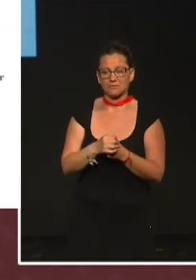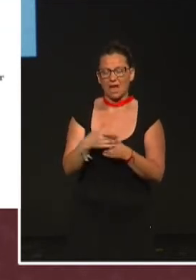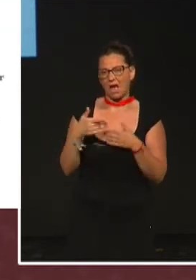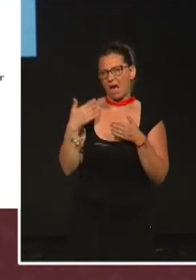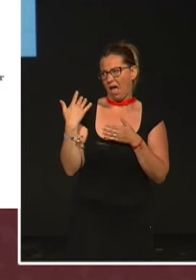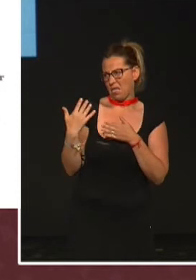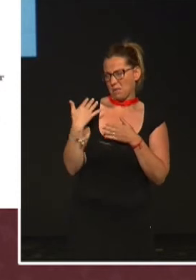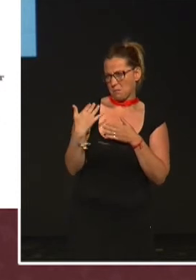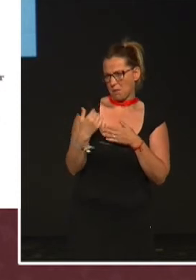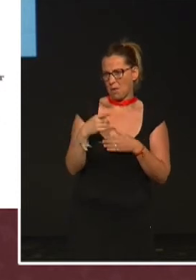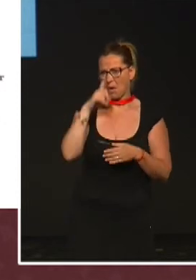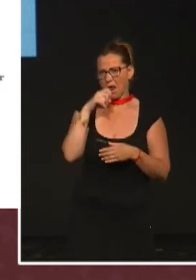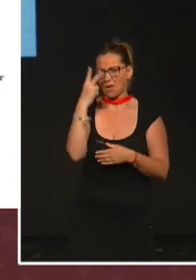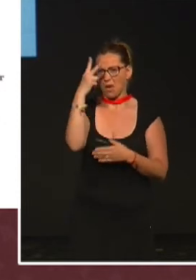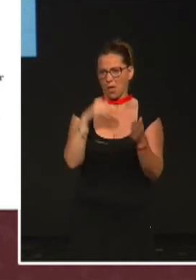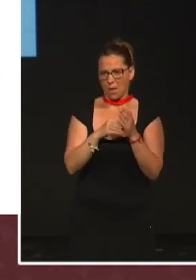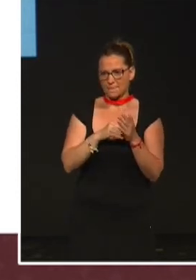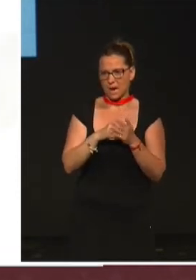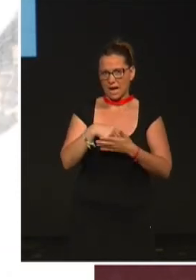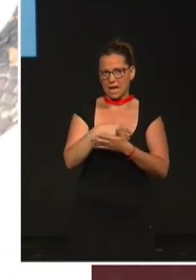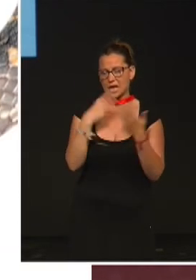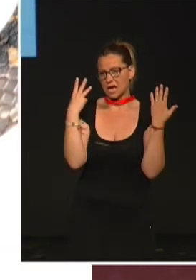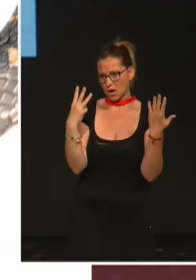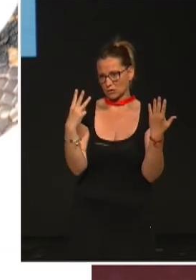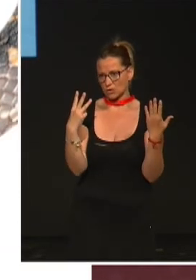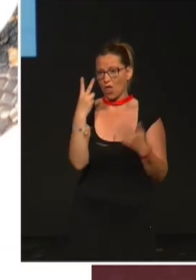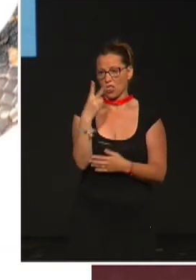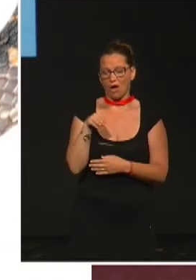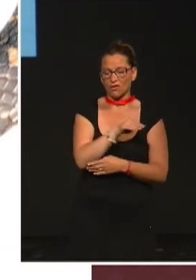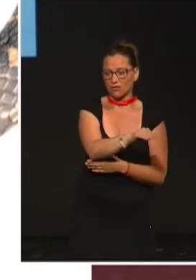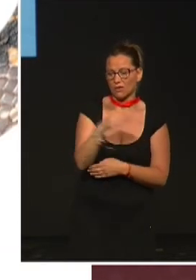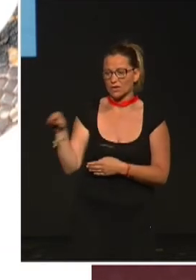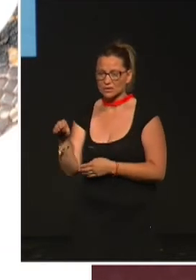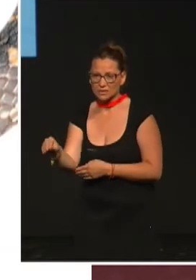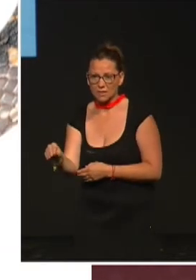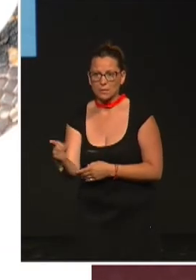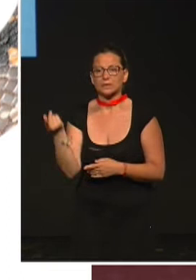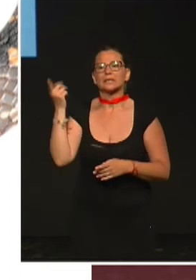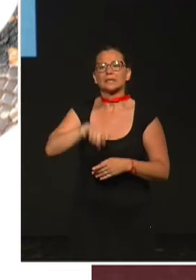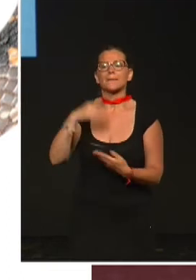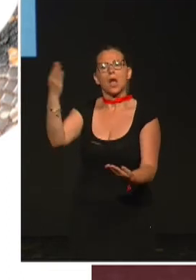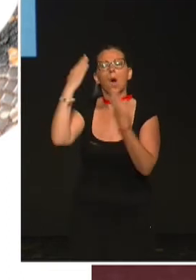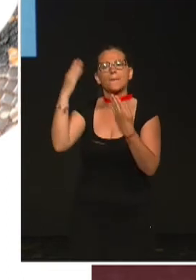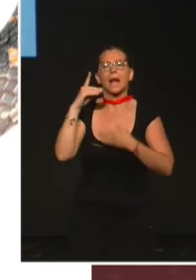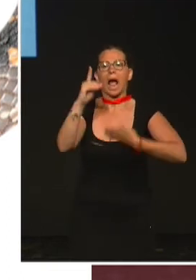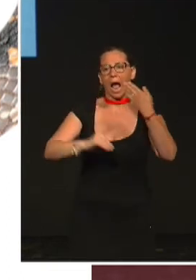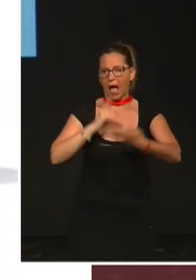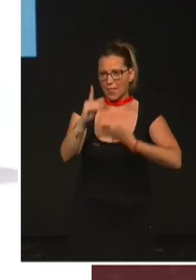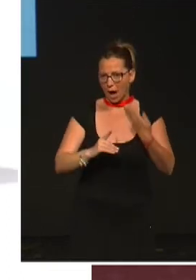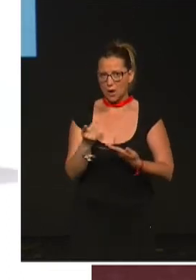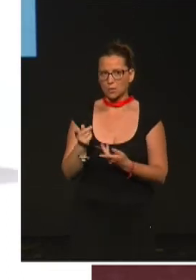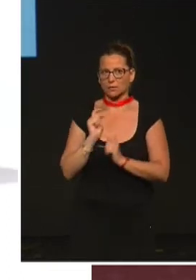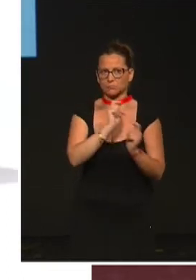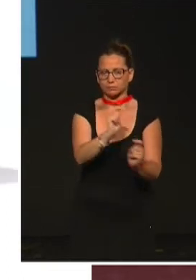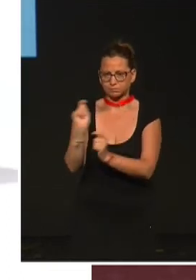2008, se descubrieron tres especies de serpientes en estas islas. Una de ellas fue nombrada también en homenaje a Darwin, Seudalzophis darwini.